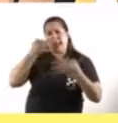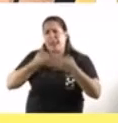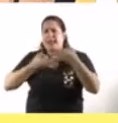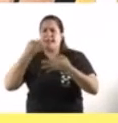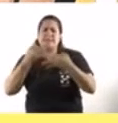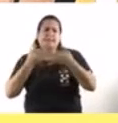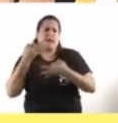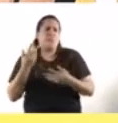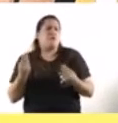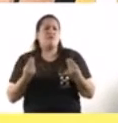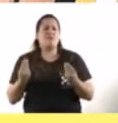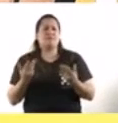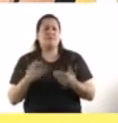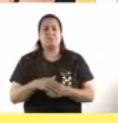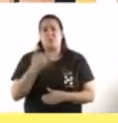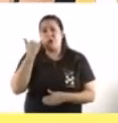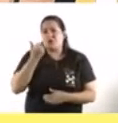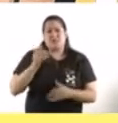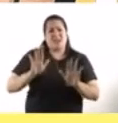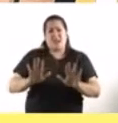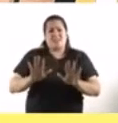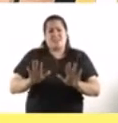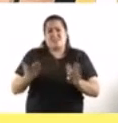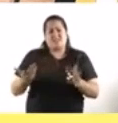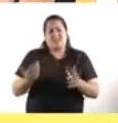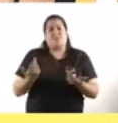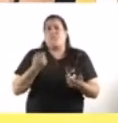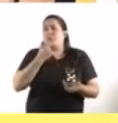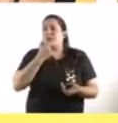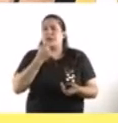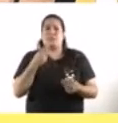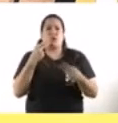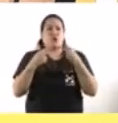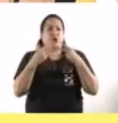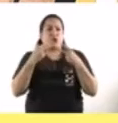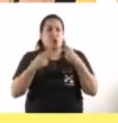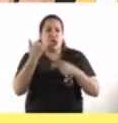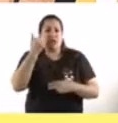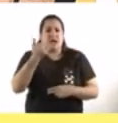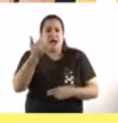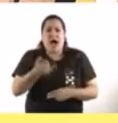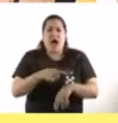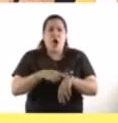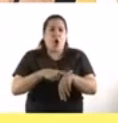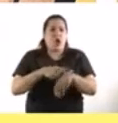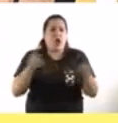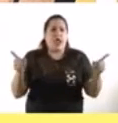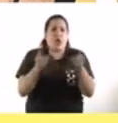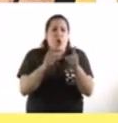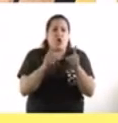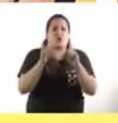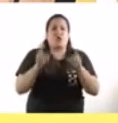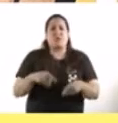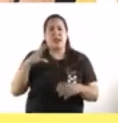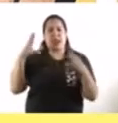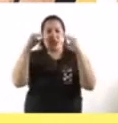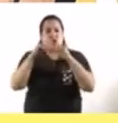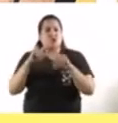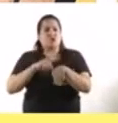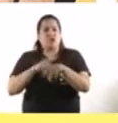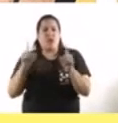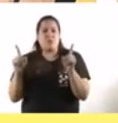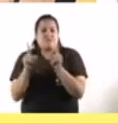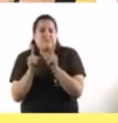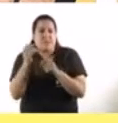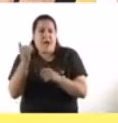sus medidas está funcionando de esta manera la gastronomía tiene sus horarios la nocturnidad tiene un horario cotado que ustedes saben entonces ya tenemos